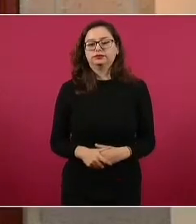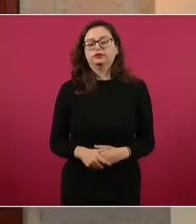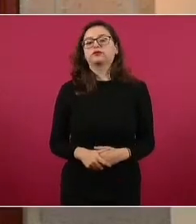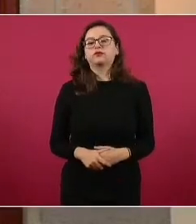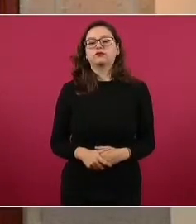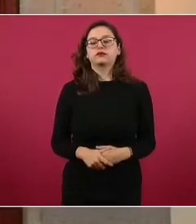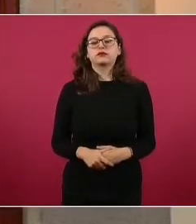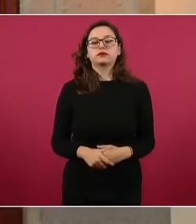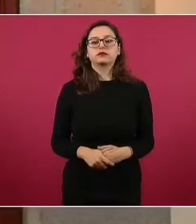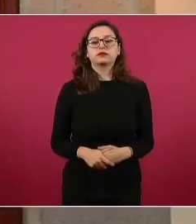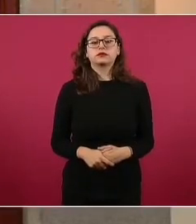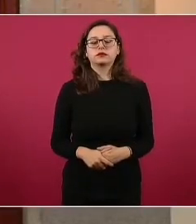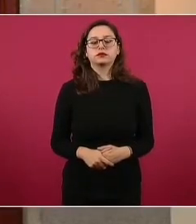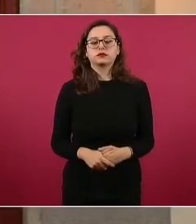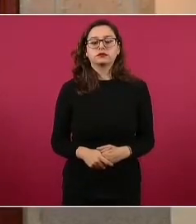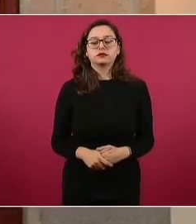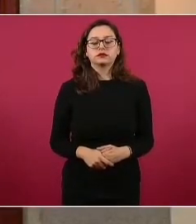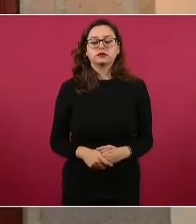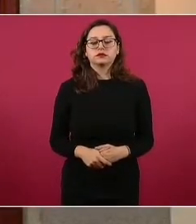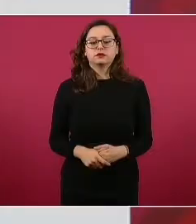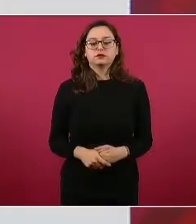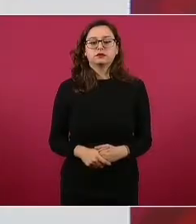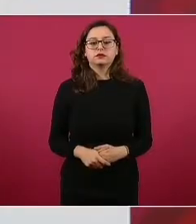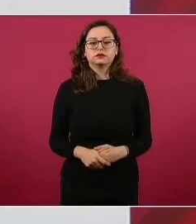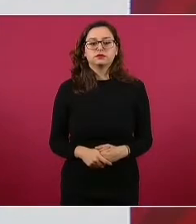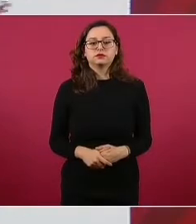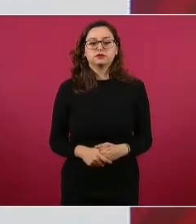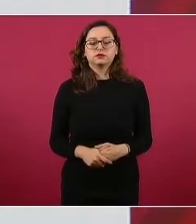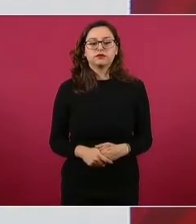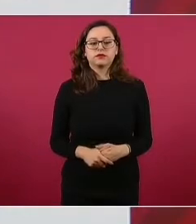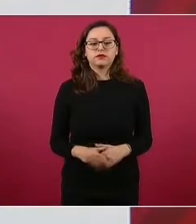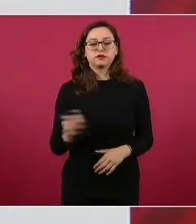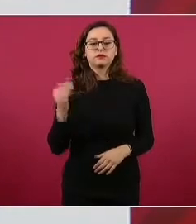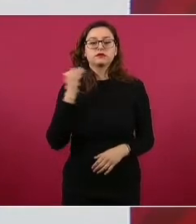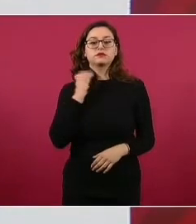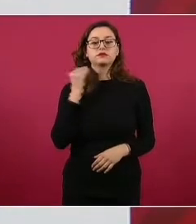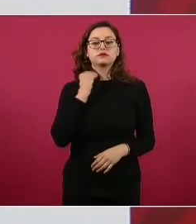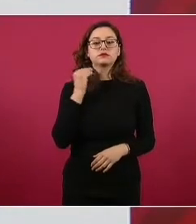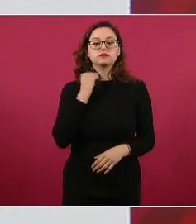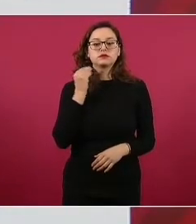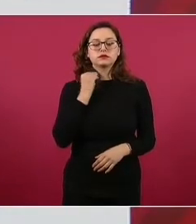Los abogados dicen cuando otro colega